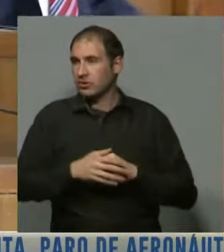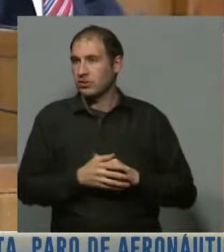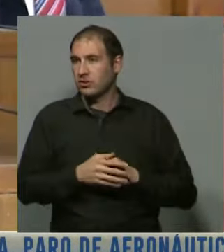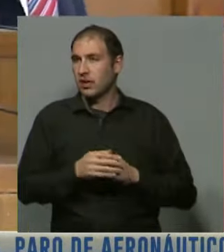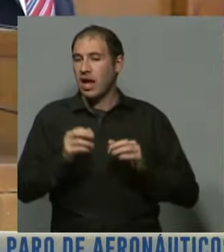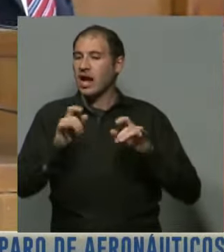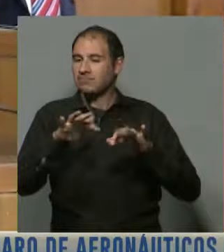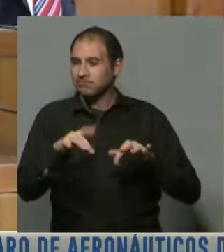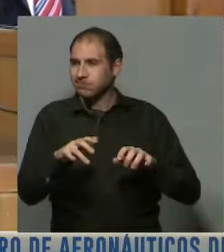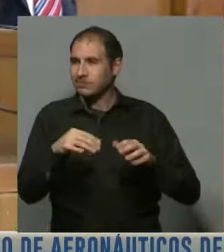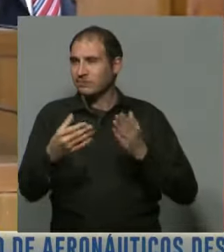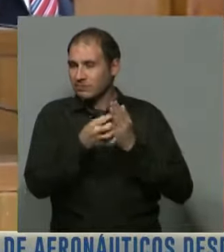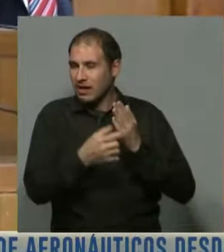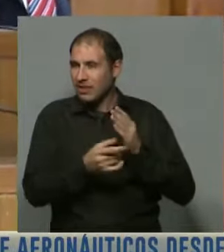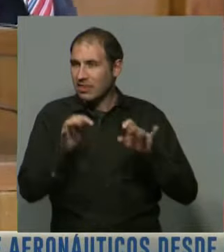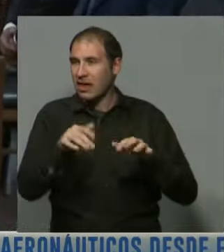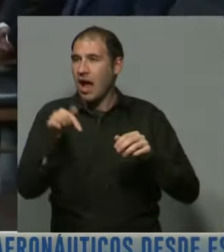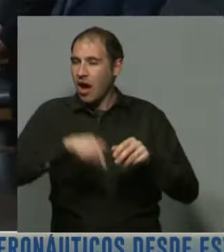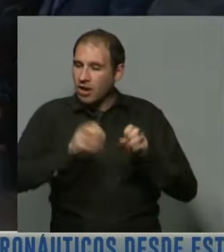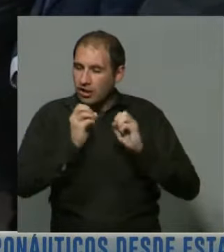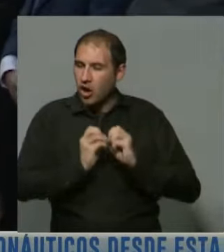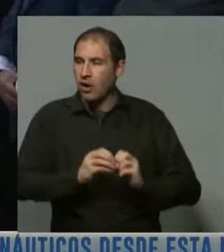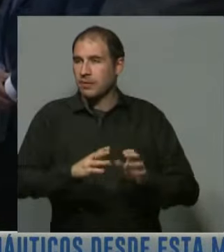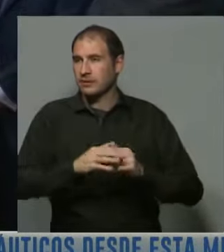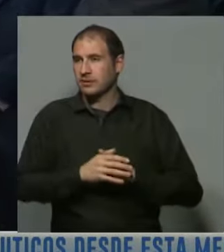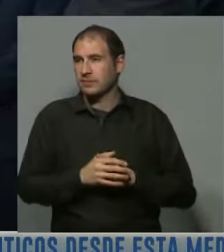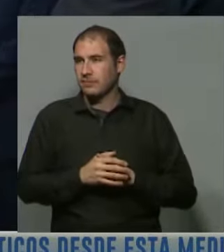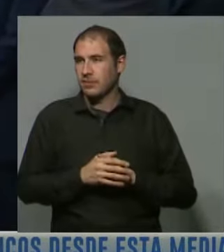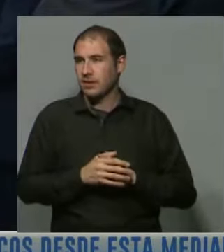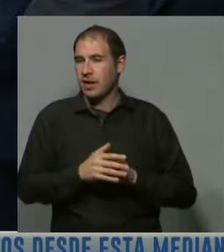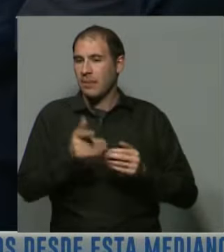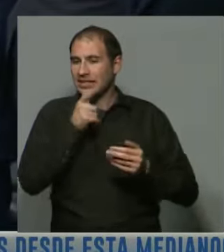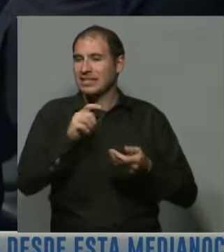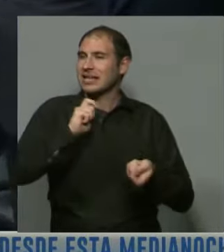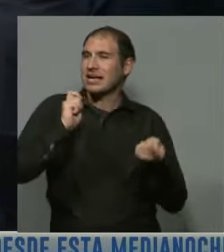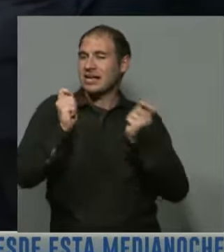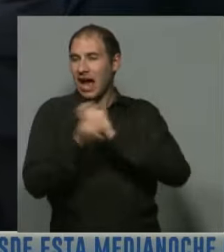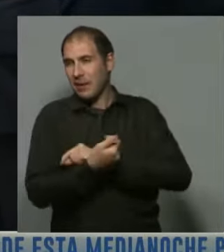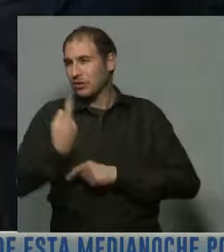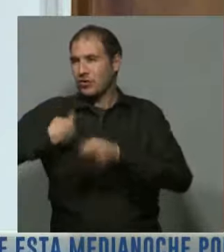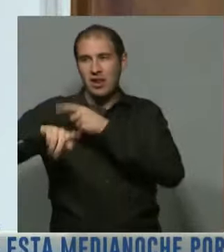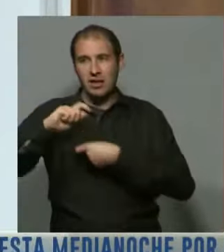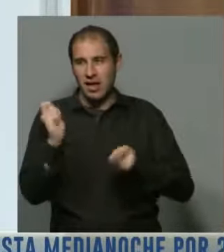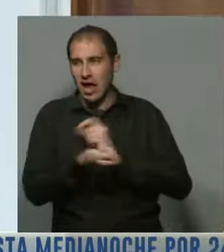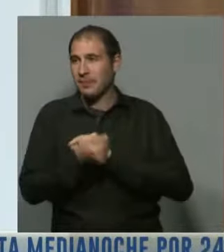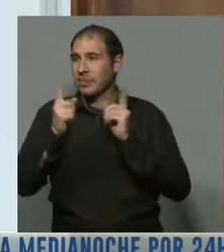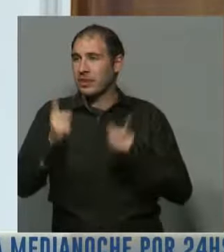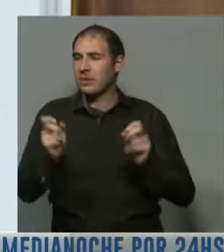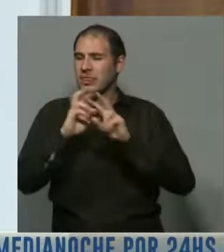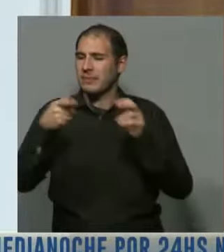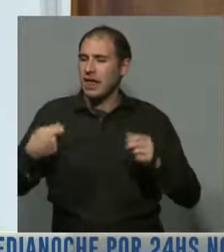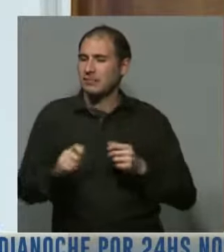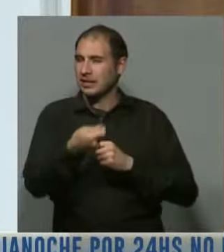la digitalización hoy marca una bisagra en la historia y sobre todo en la parte